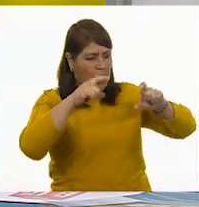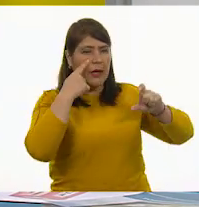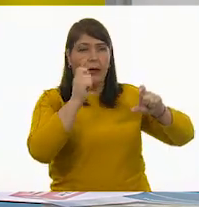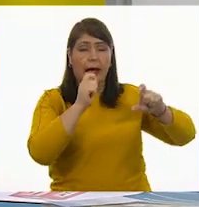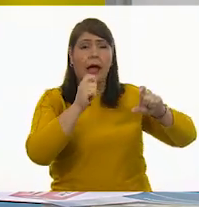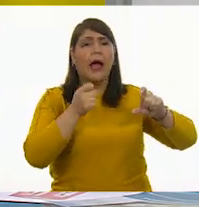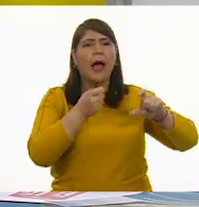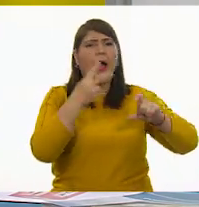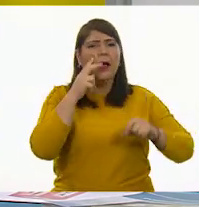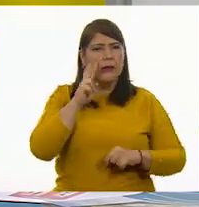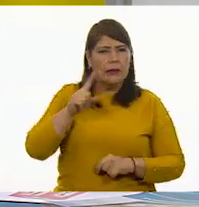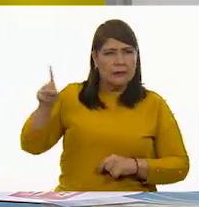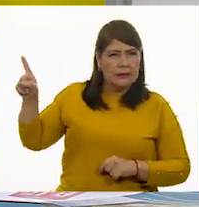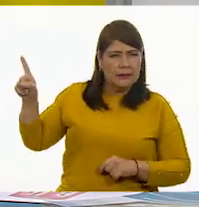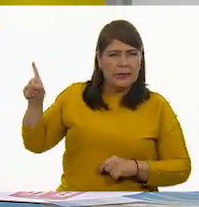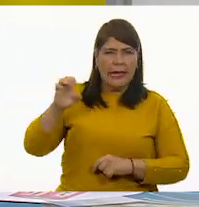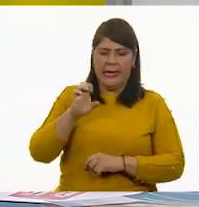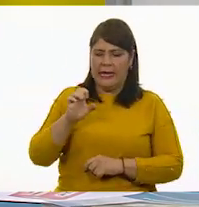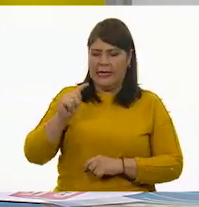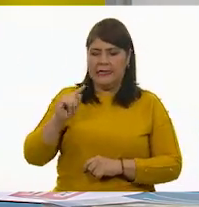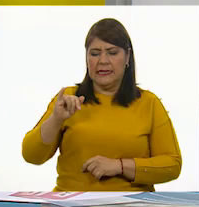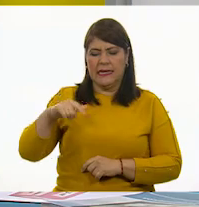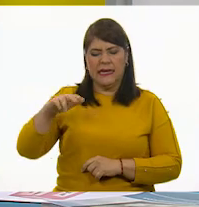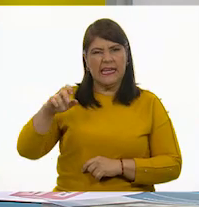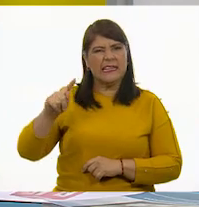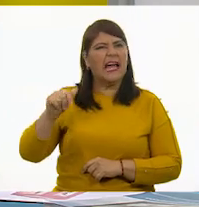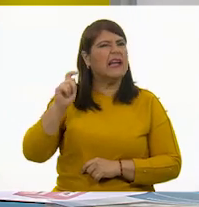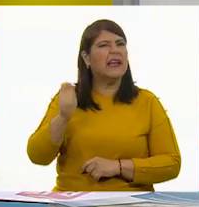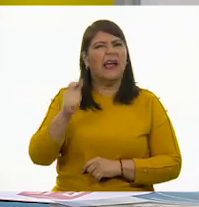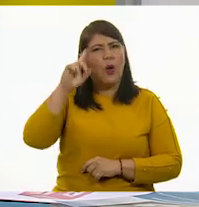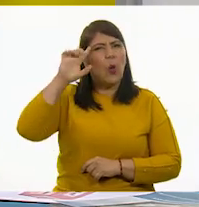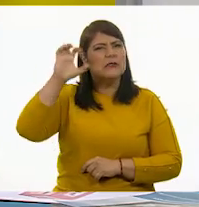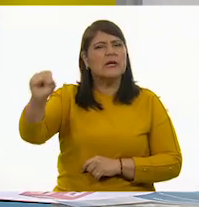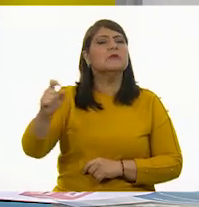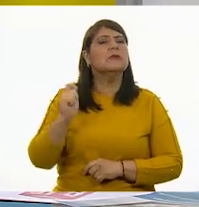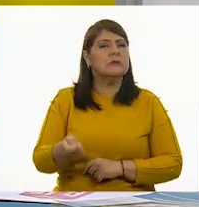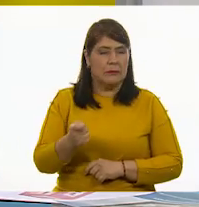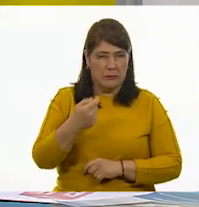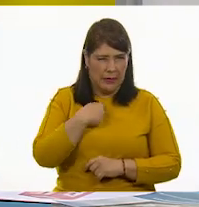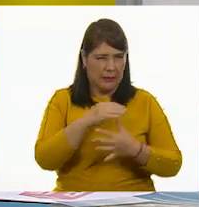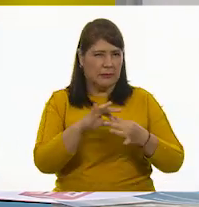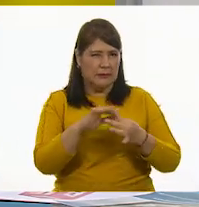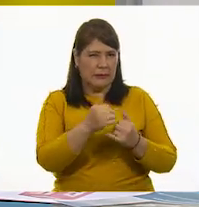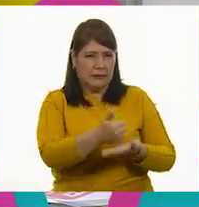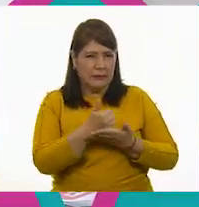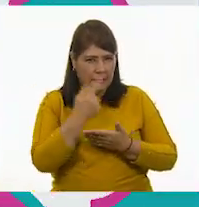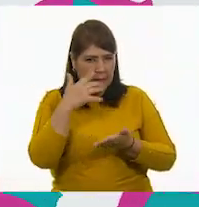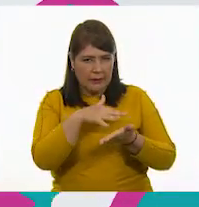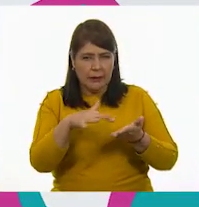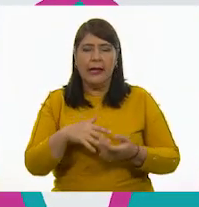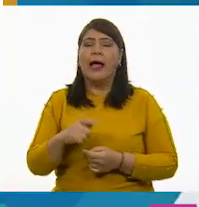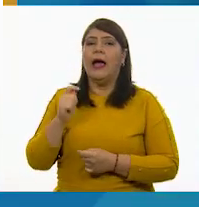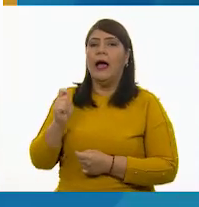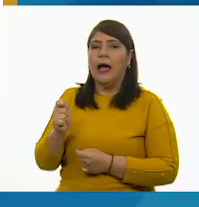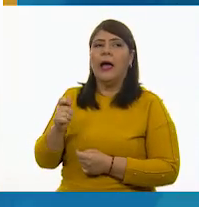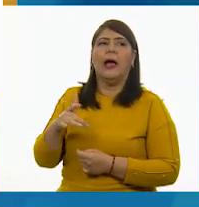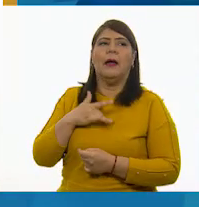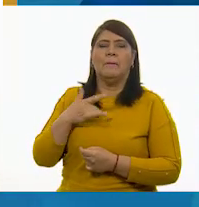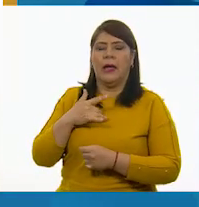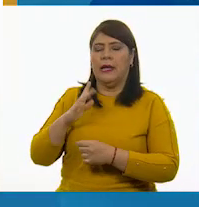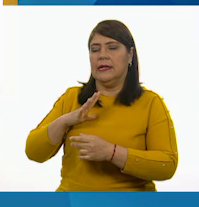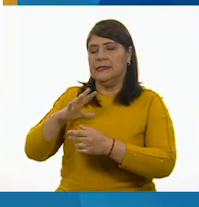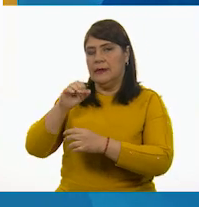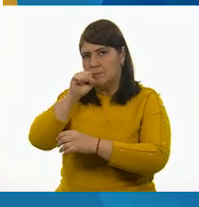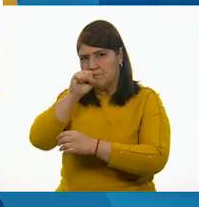definición. ¿Qué es una etiqueta? ¿Me ayudas a leerlo, Juan Carlos? Claro que sí, maestro. Señal, marca, rótulo